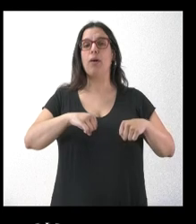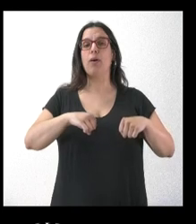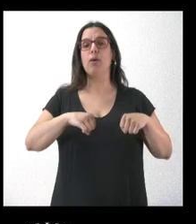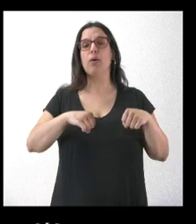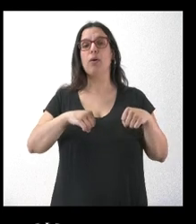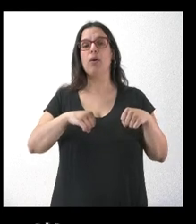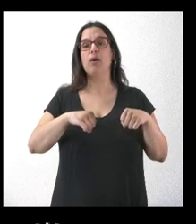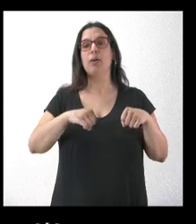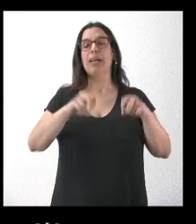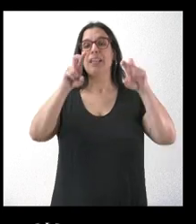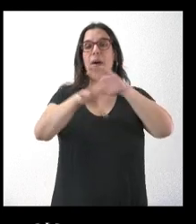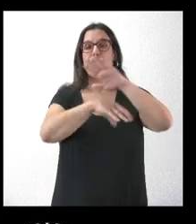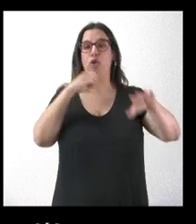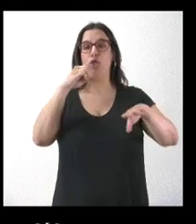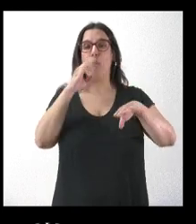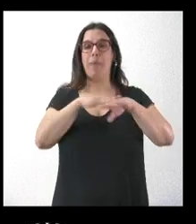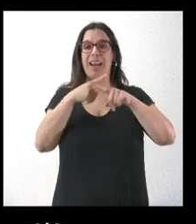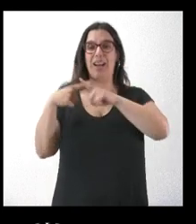del fondo este para los municipios,